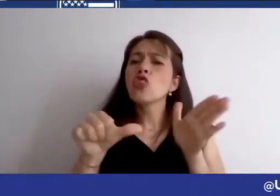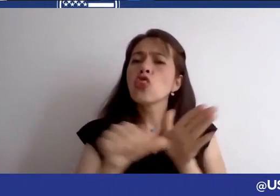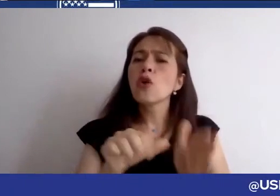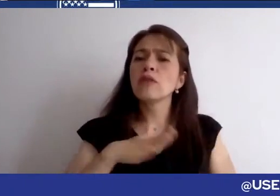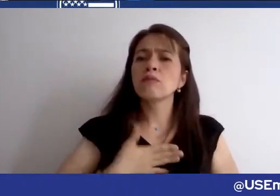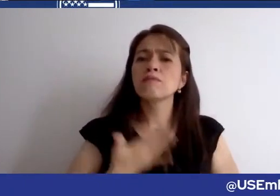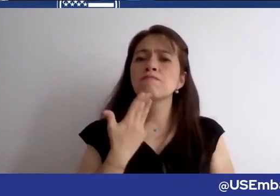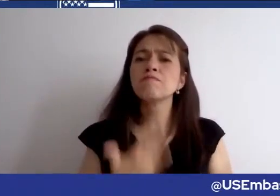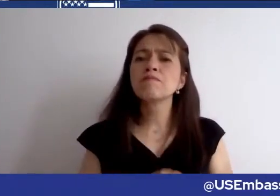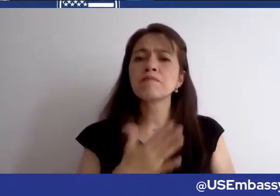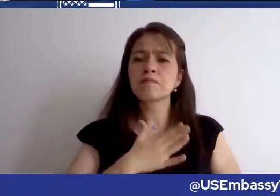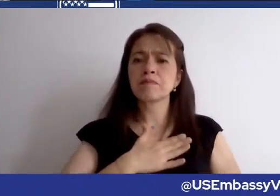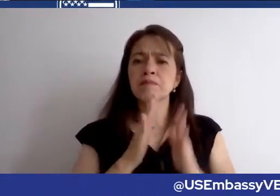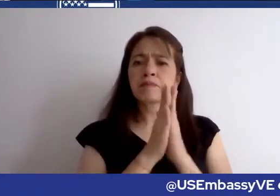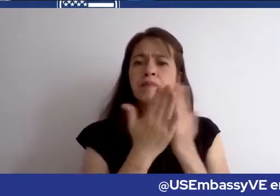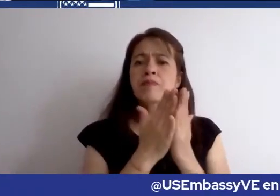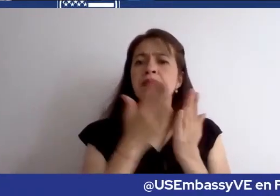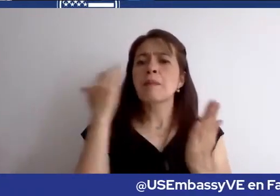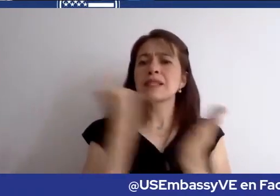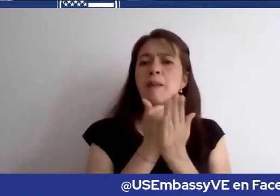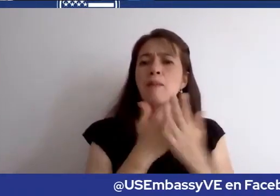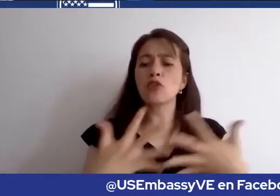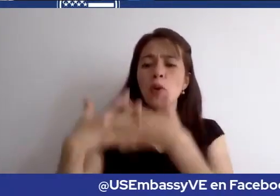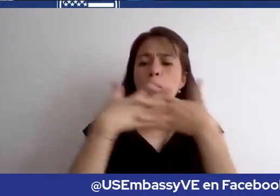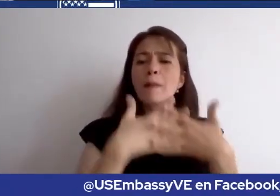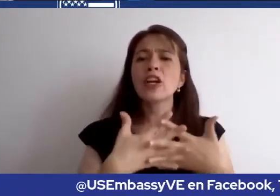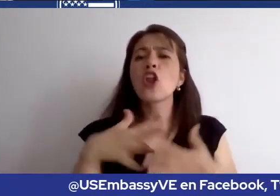mi pasaporte como americano ok